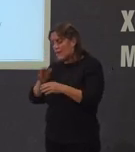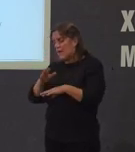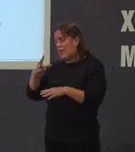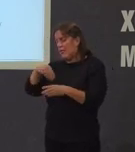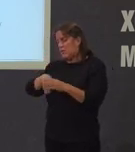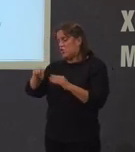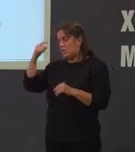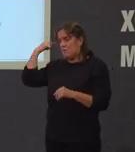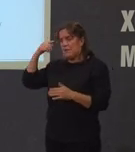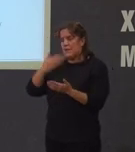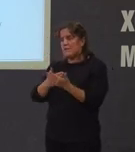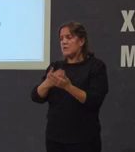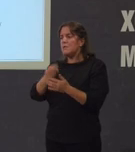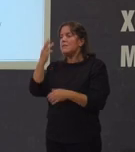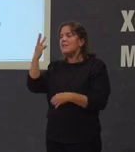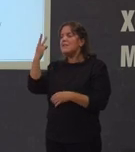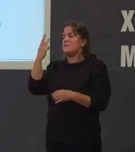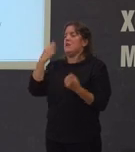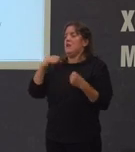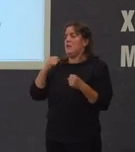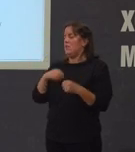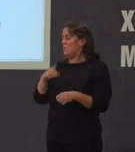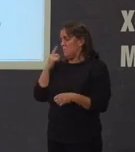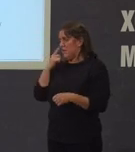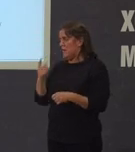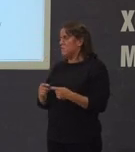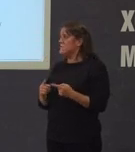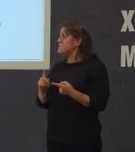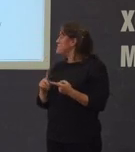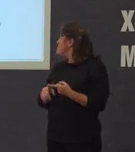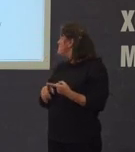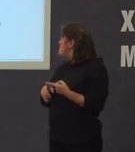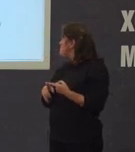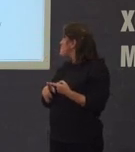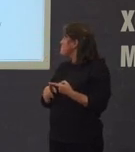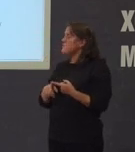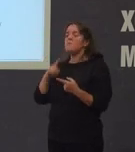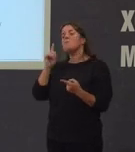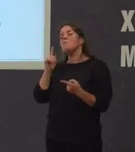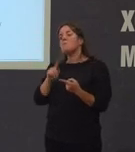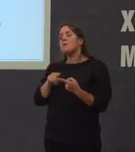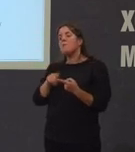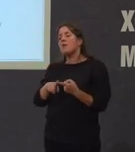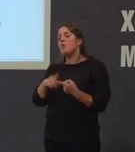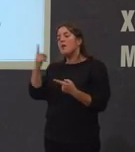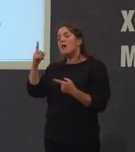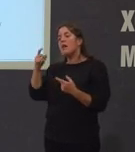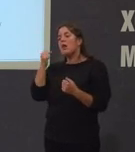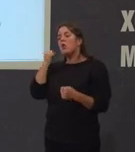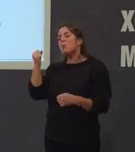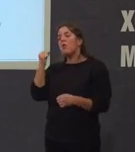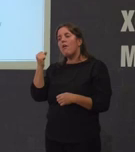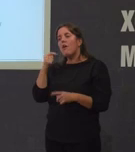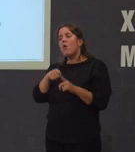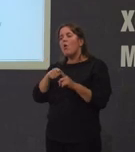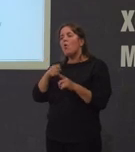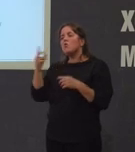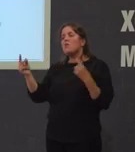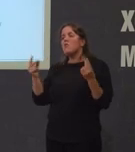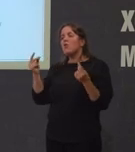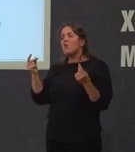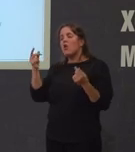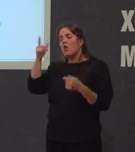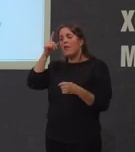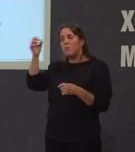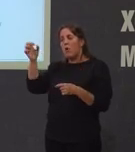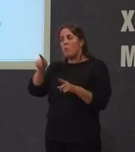vin estes tres exercicios digamos vin como o poder utilizaba o folclore do povo